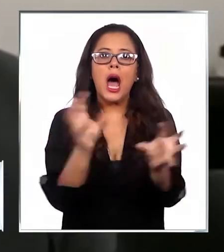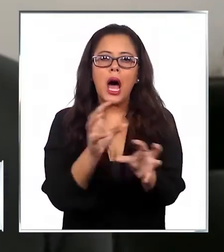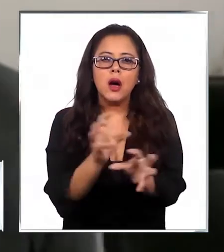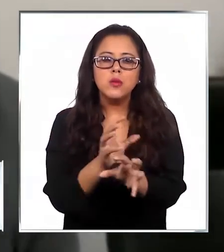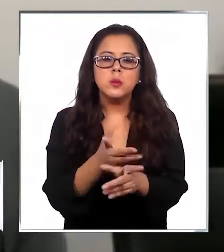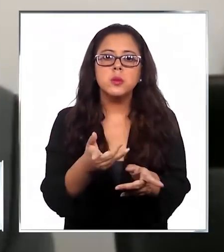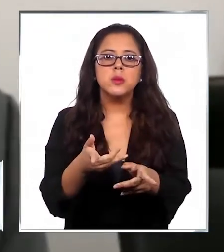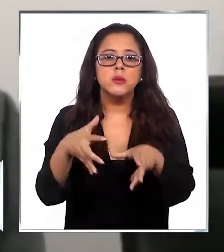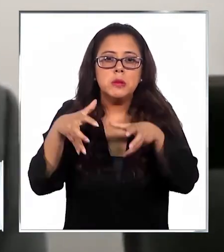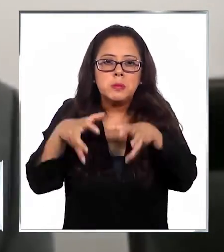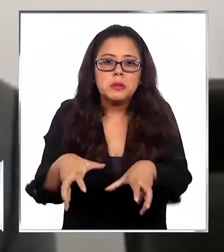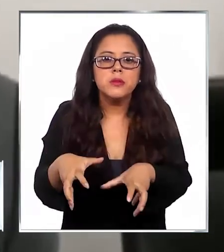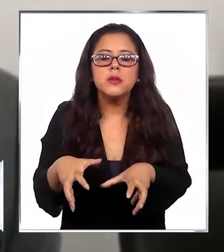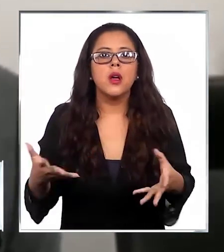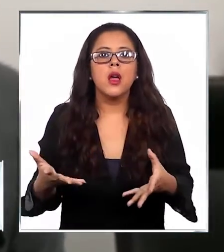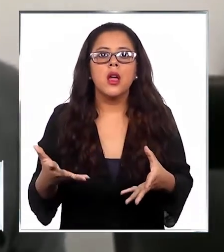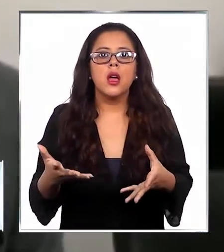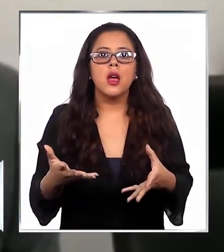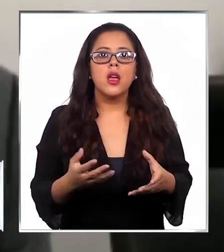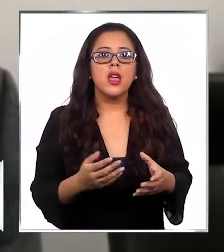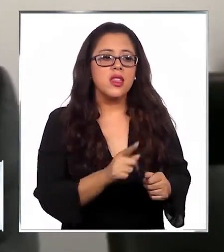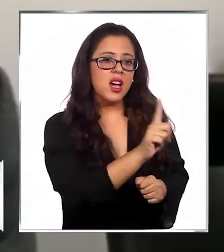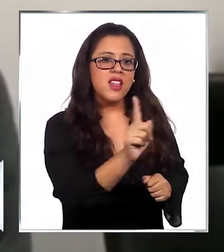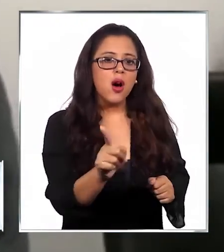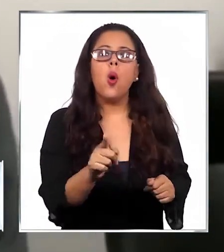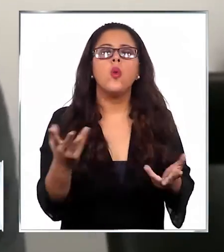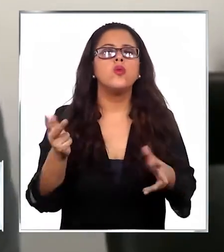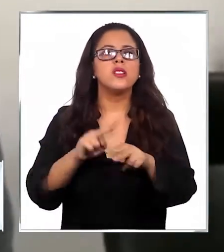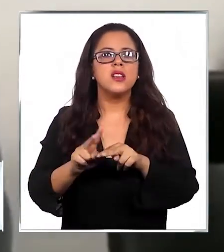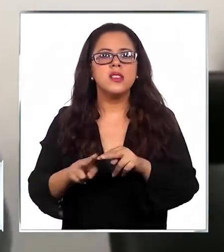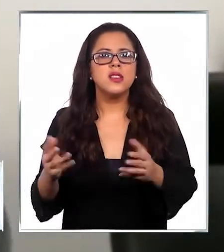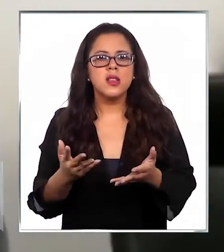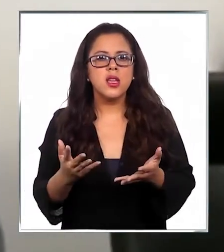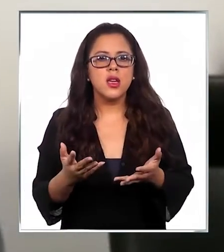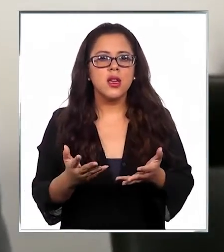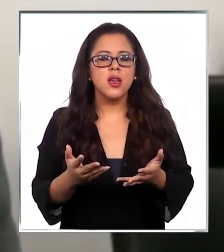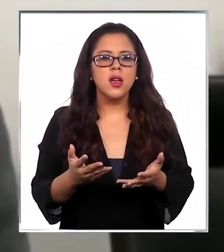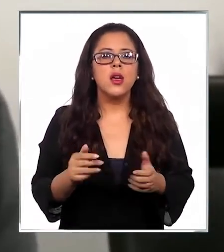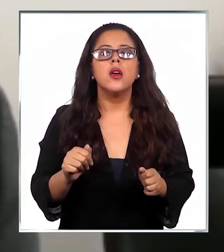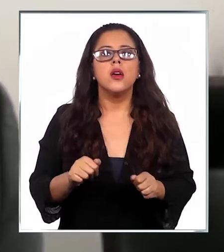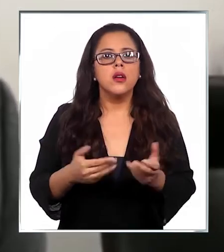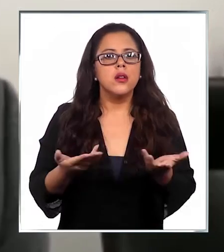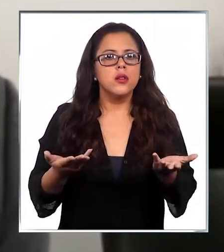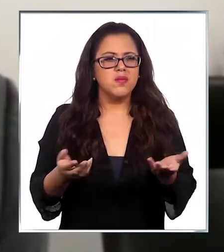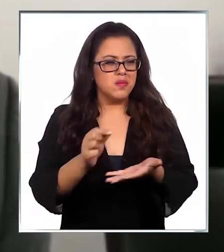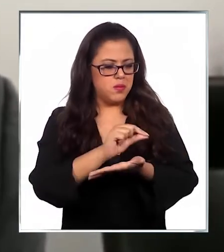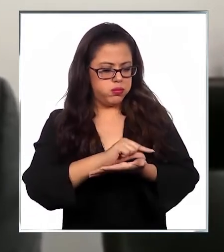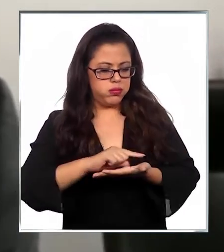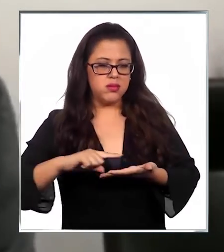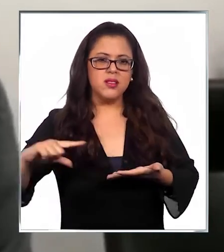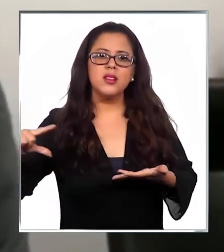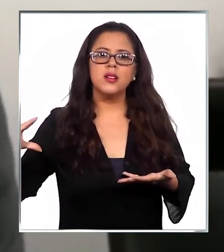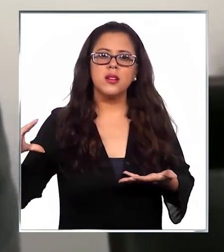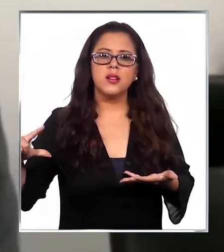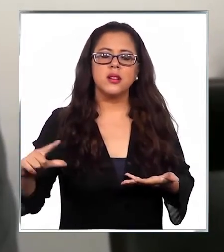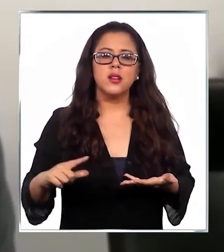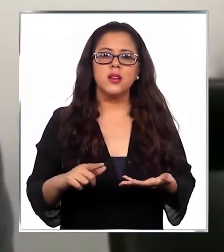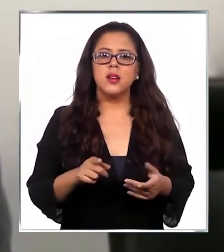agresiones contra la integridad individual se están produciendo cada día en mayor volumen,